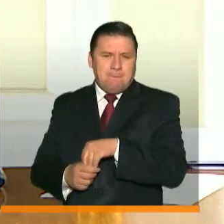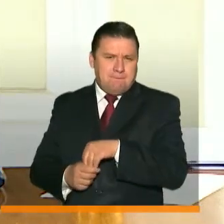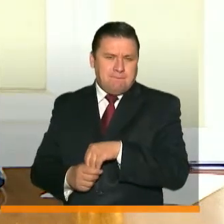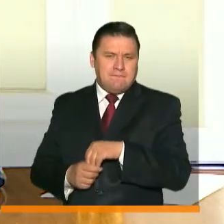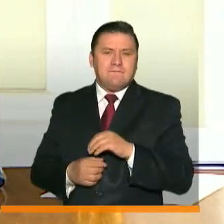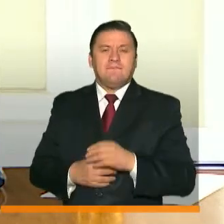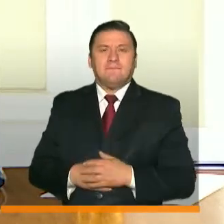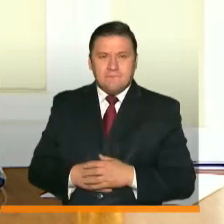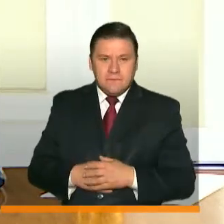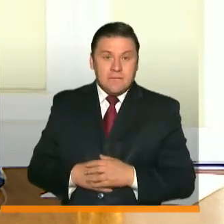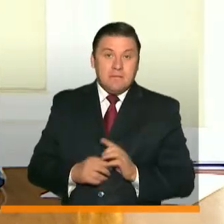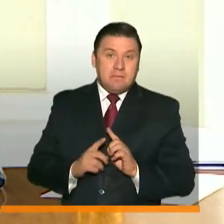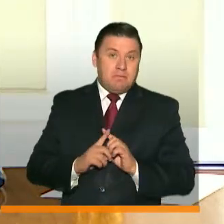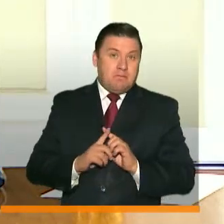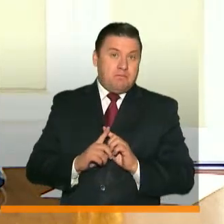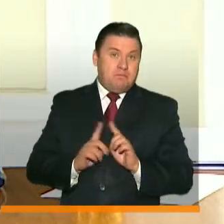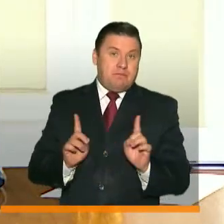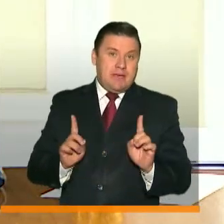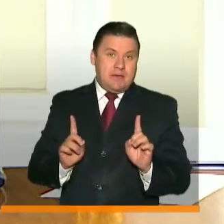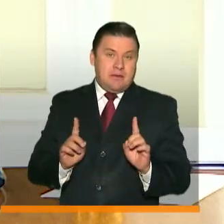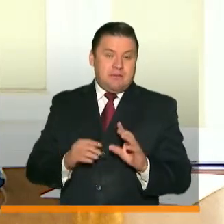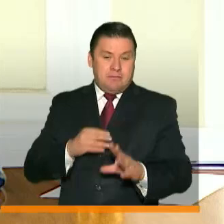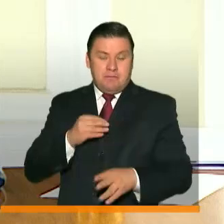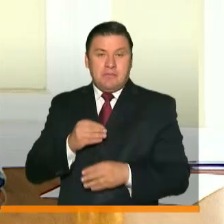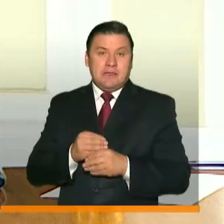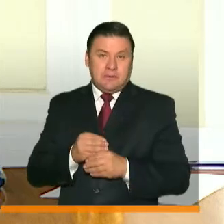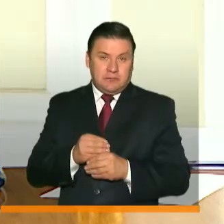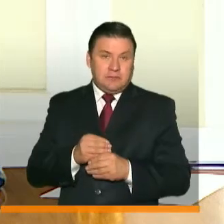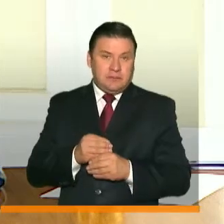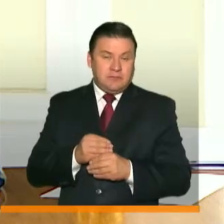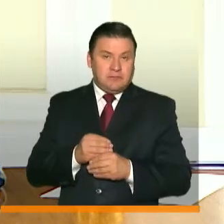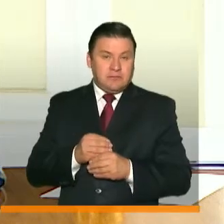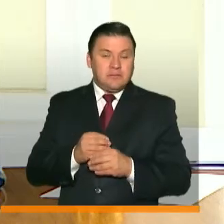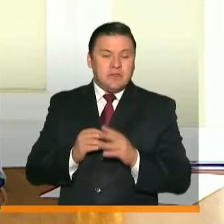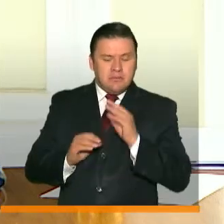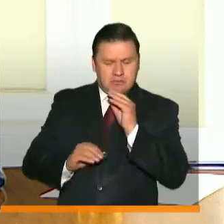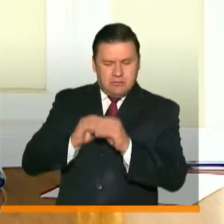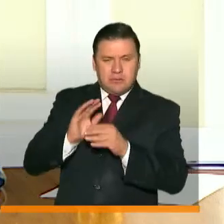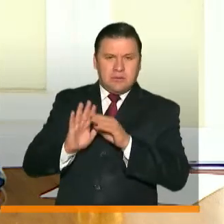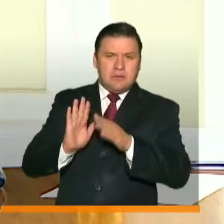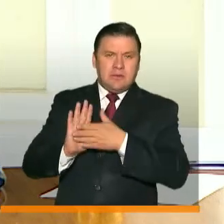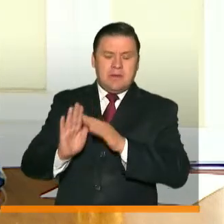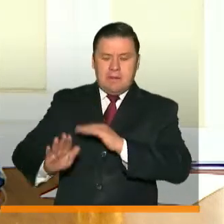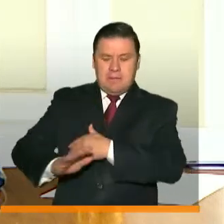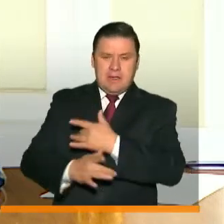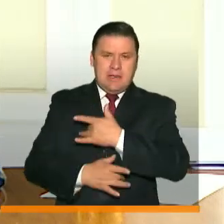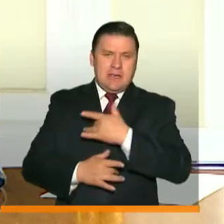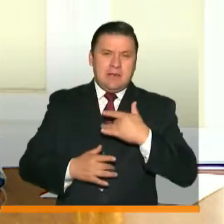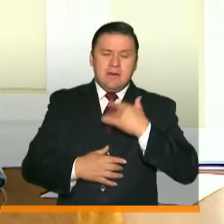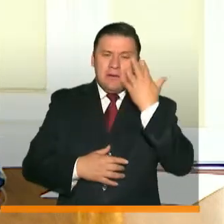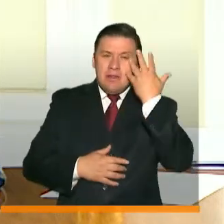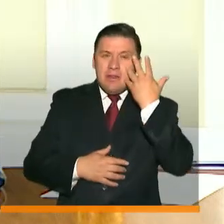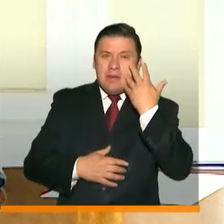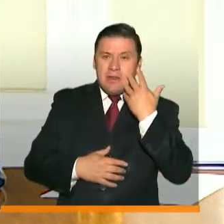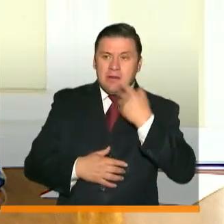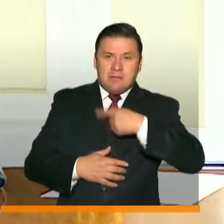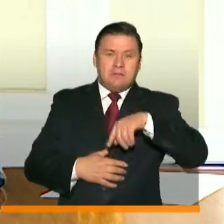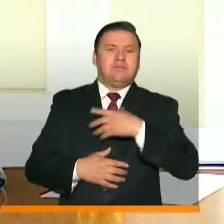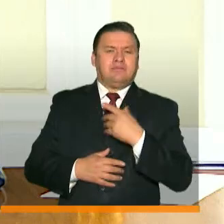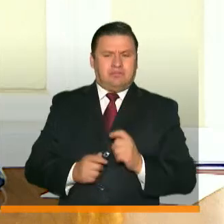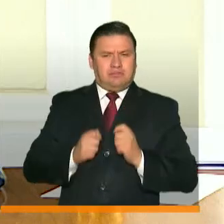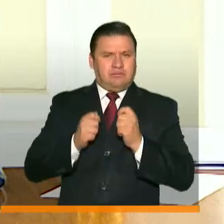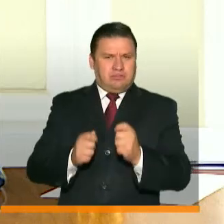preventivo, pero con un elemento adicional que lo estará elaborando el Ministerio de Salud en los próximos días, y es